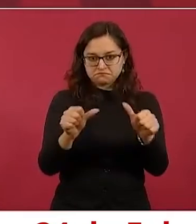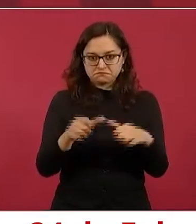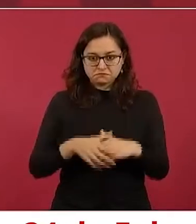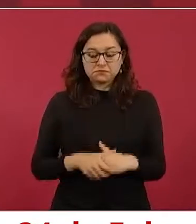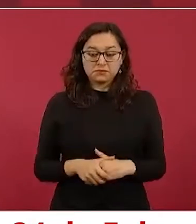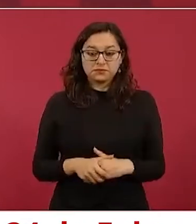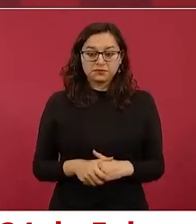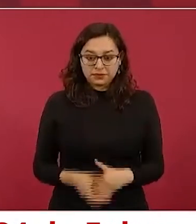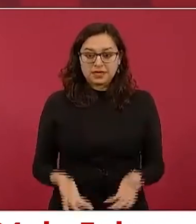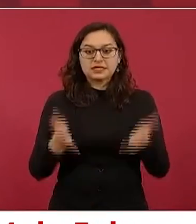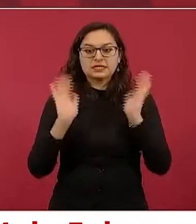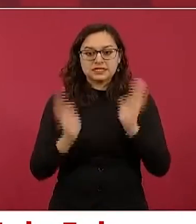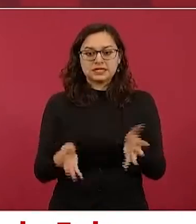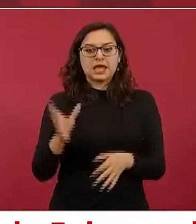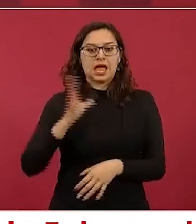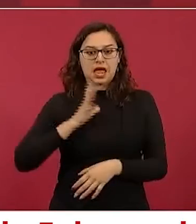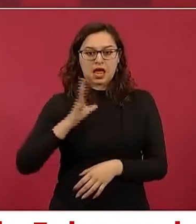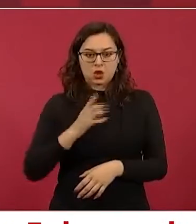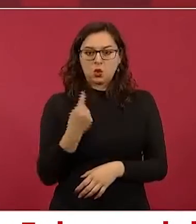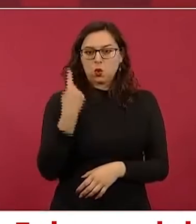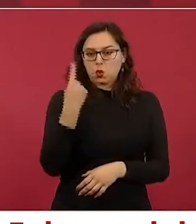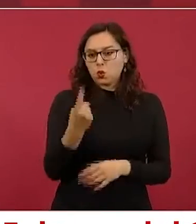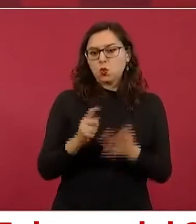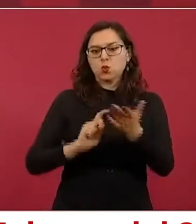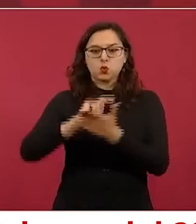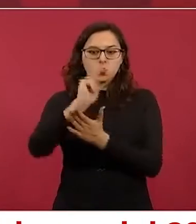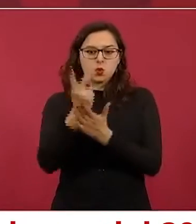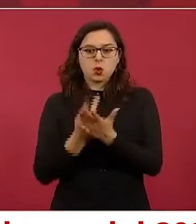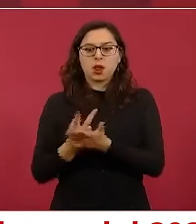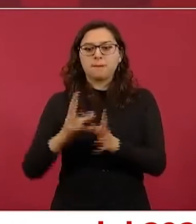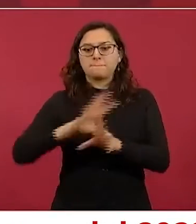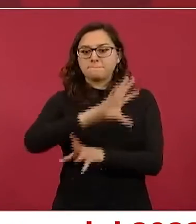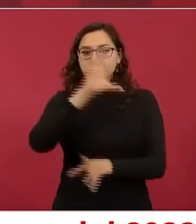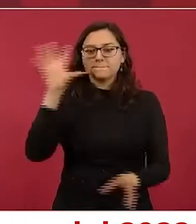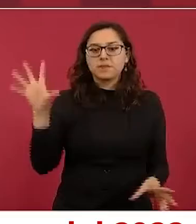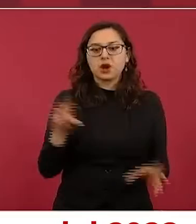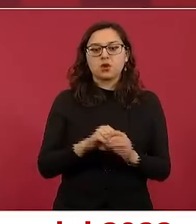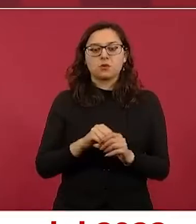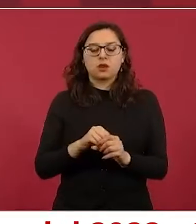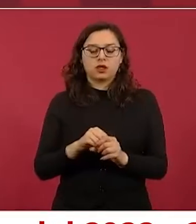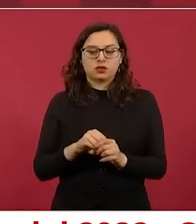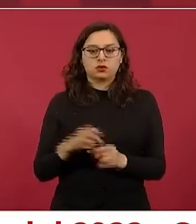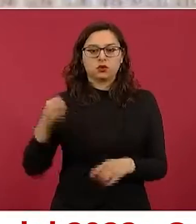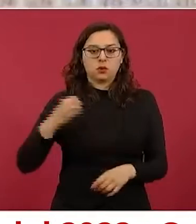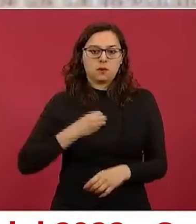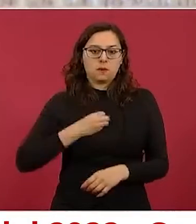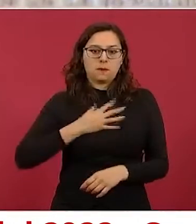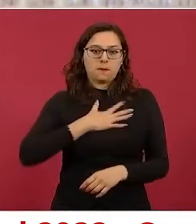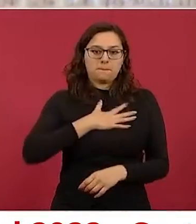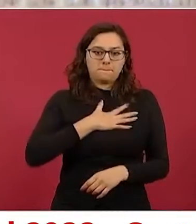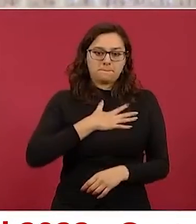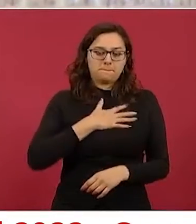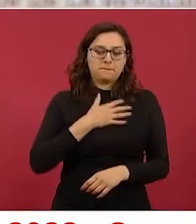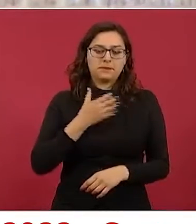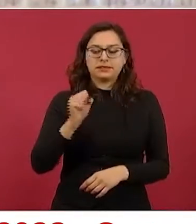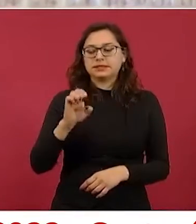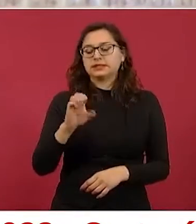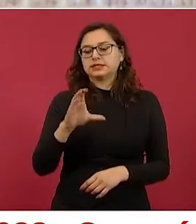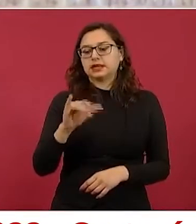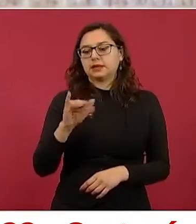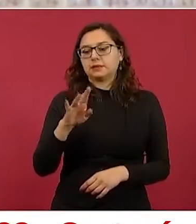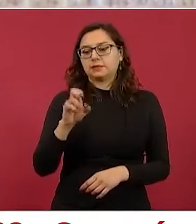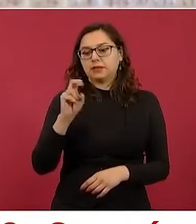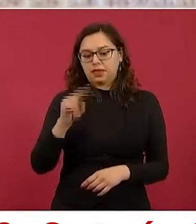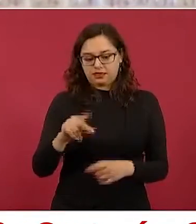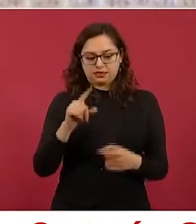con un programa integral de bienestar en Michoacán.